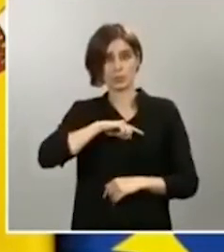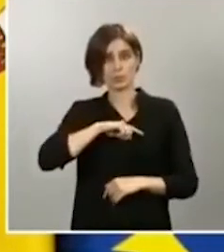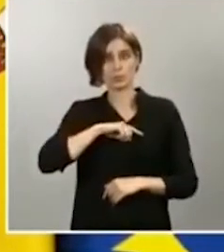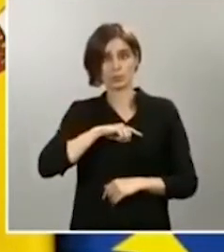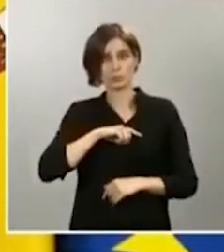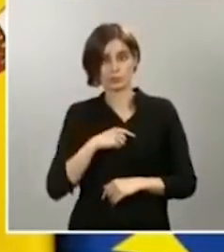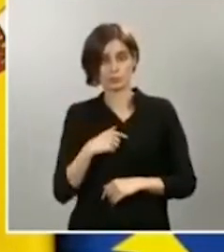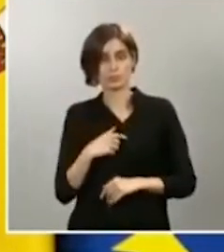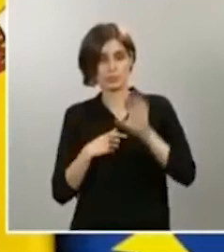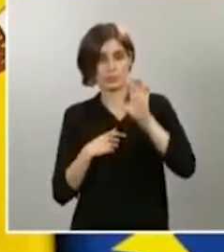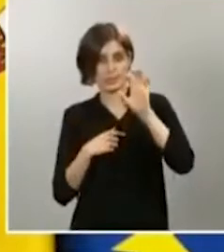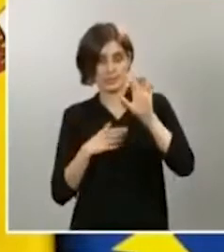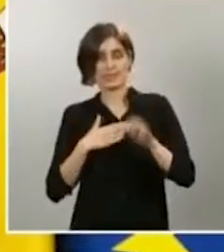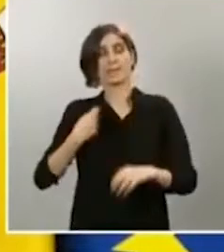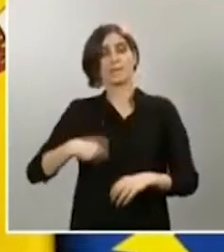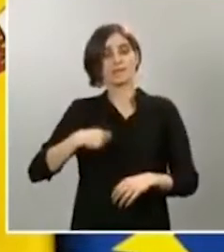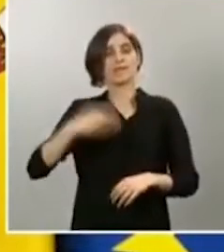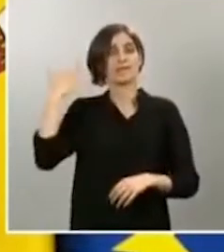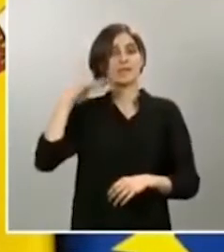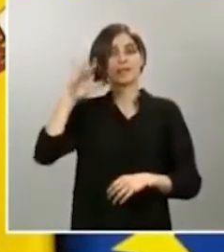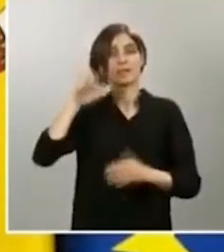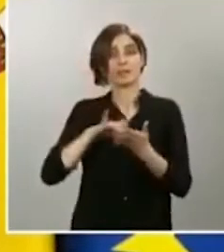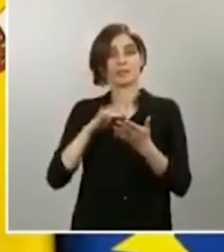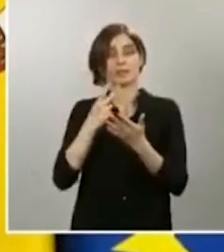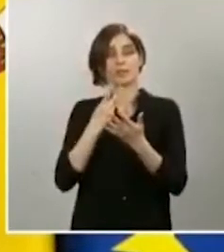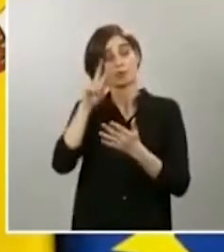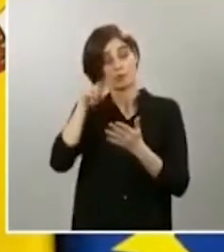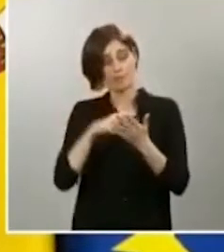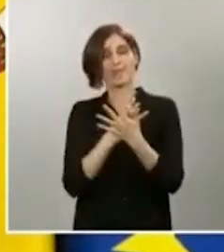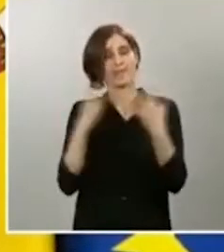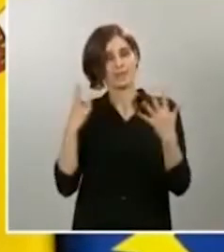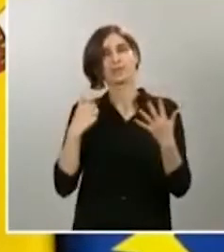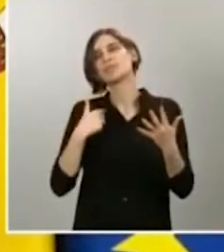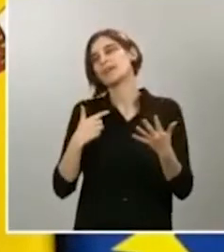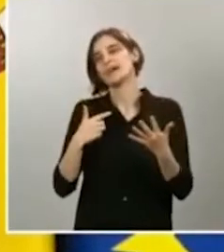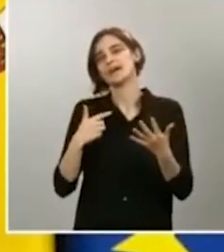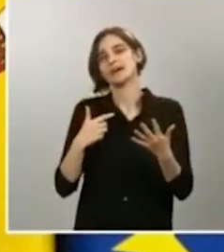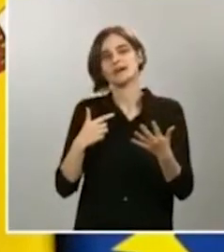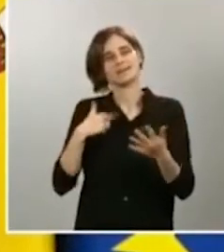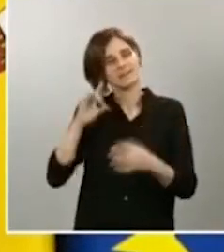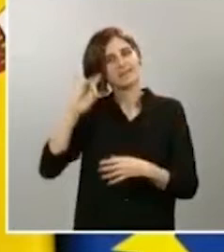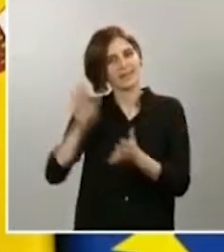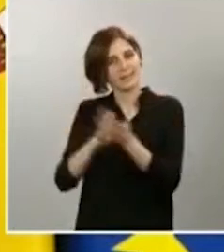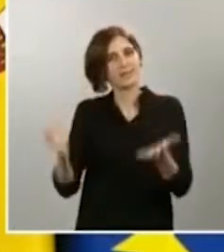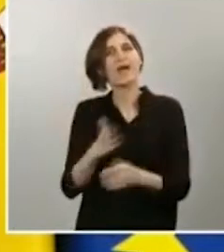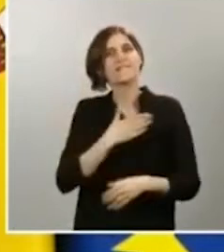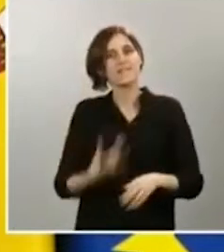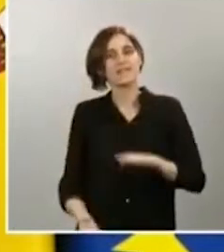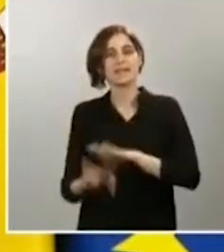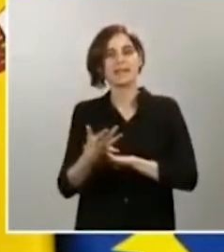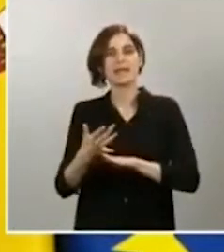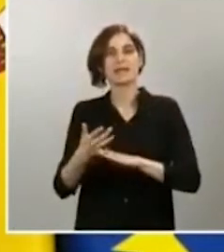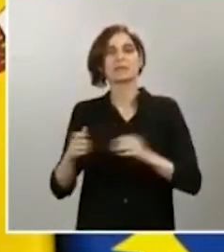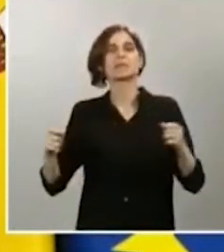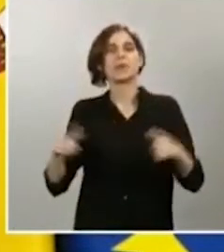ya en el año 2018 estaba impulsando este seguro de desempleo, y parece tremendamente útil y, por